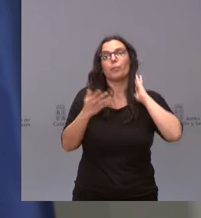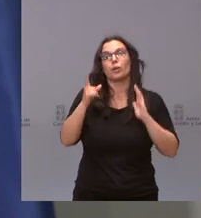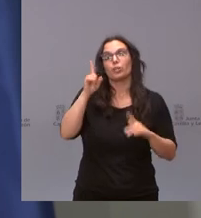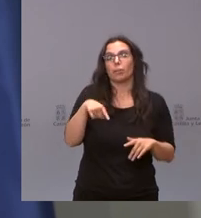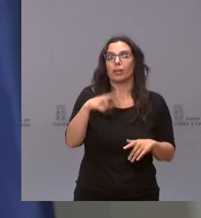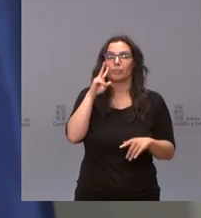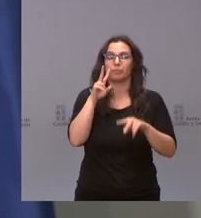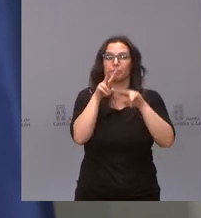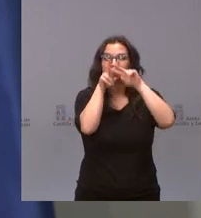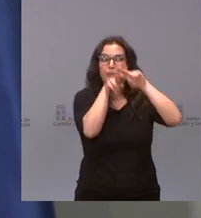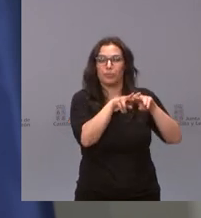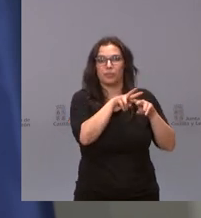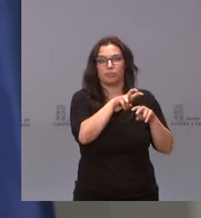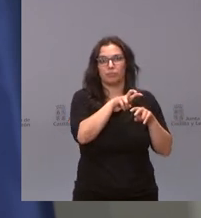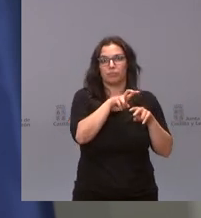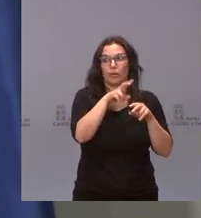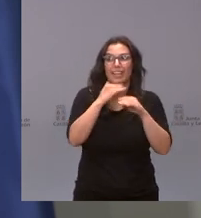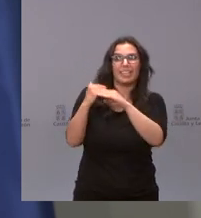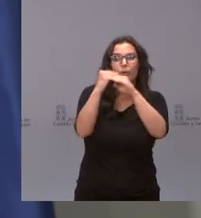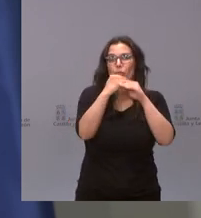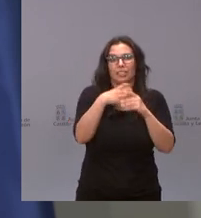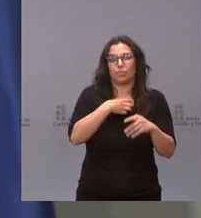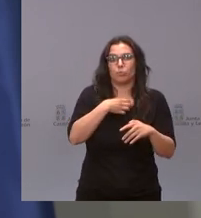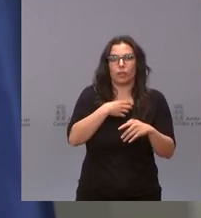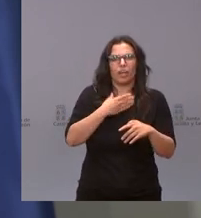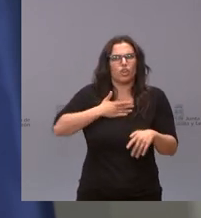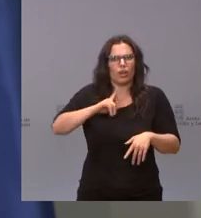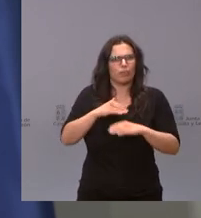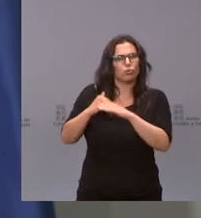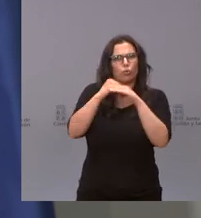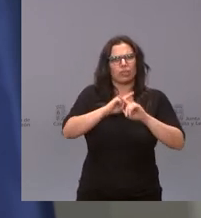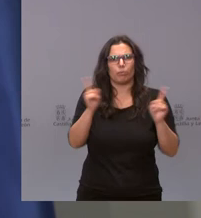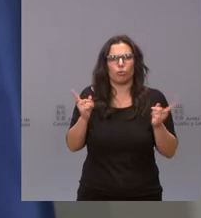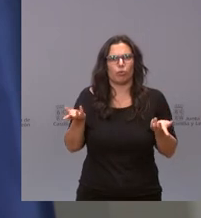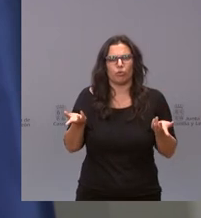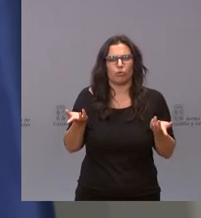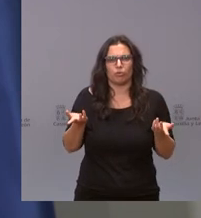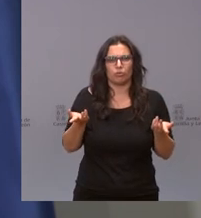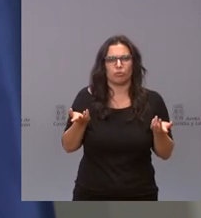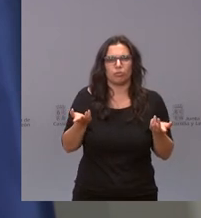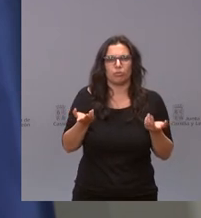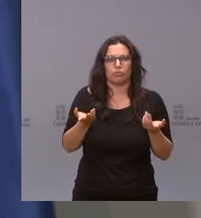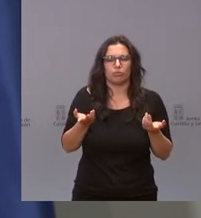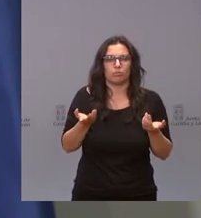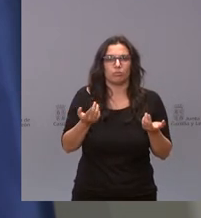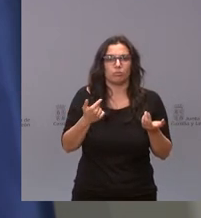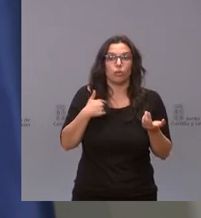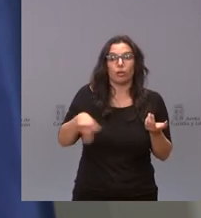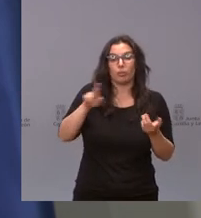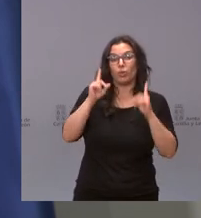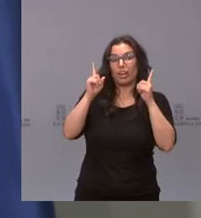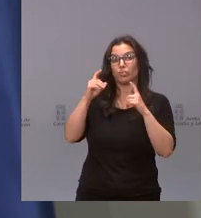insisto no se puede ni igualar porque es que nadie lo pretende tampoco es decir que de hecho insisto en este caso Soria